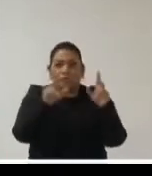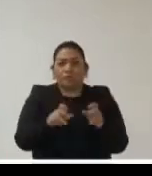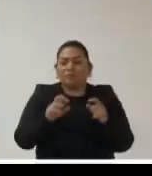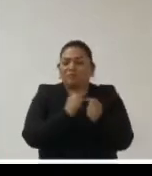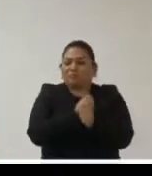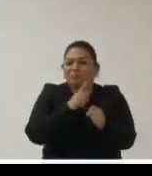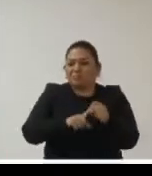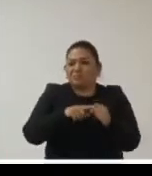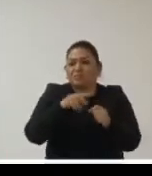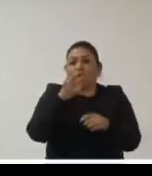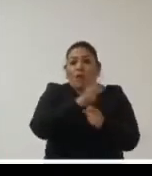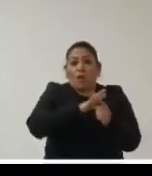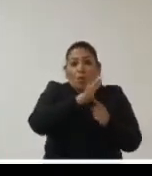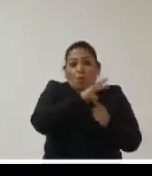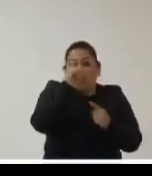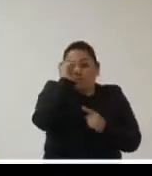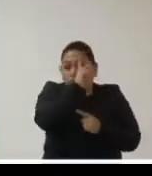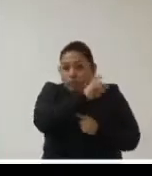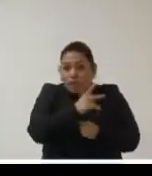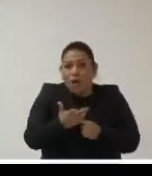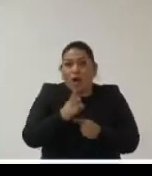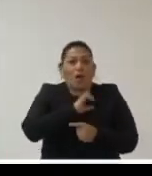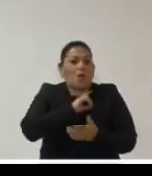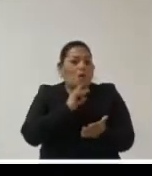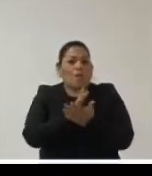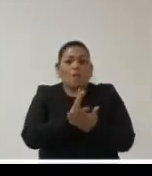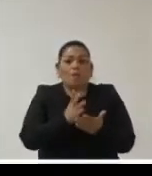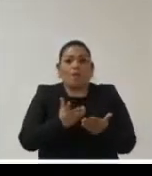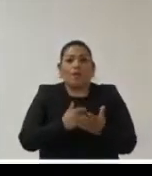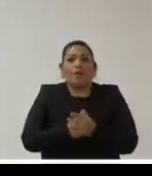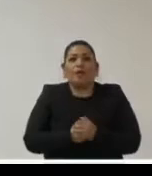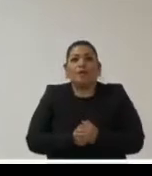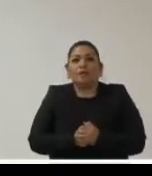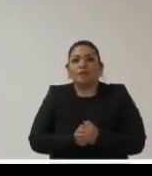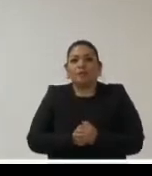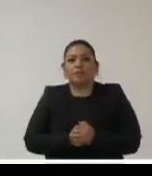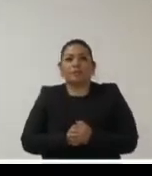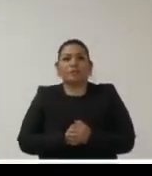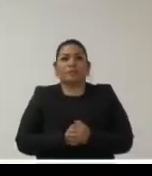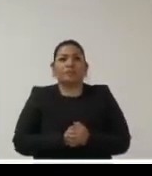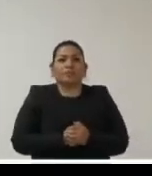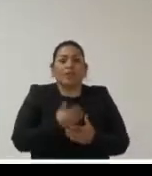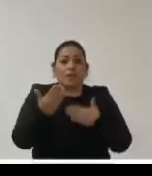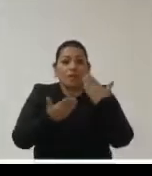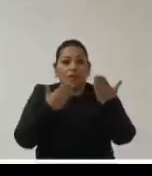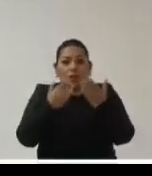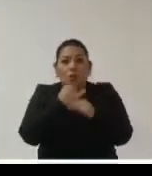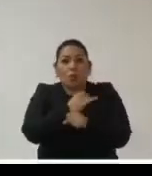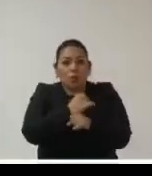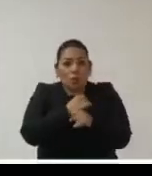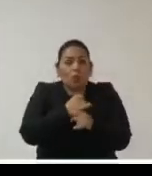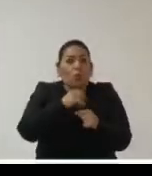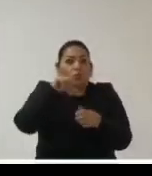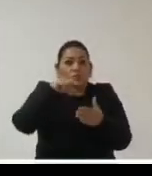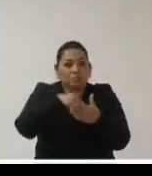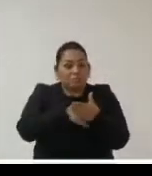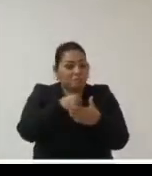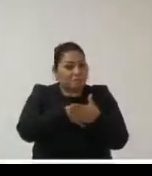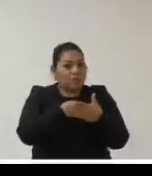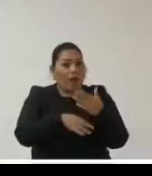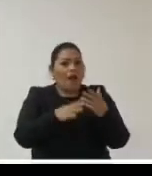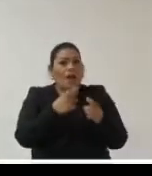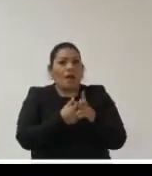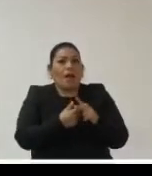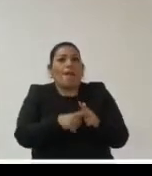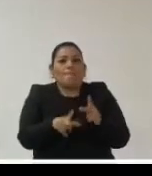que son complejos decía no solamente a propósito de la crisis sanitaria que de estudio es una situación complicada sino que además a